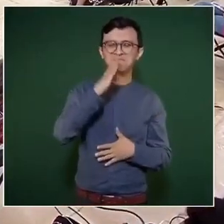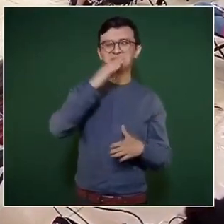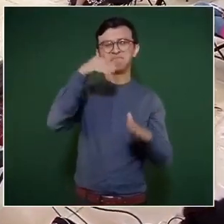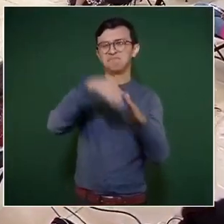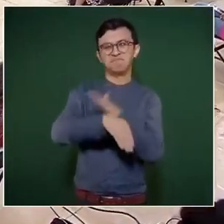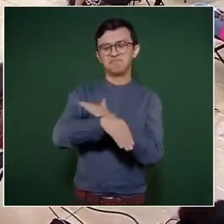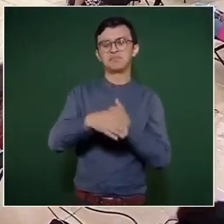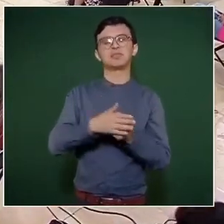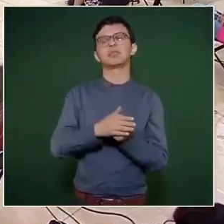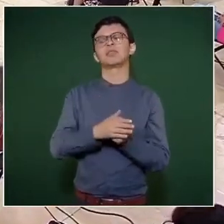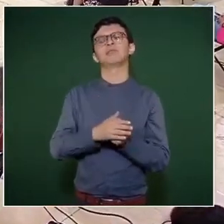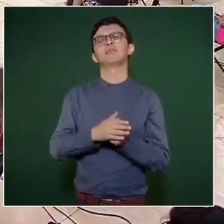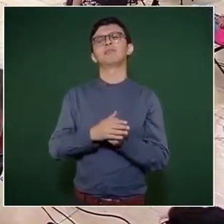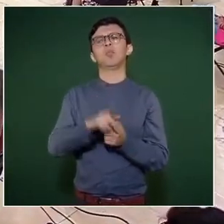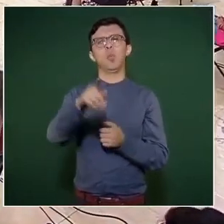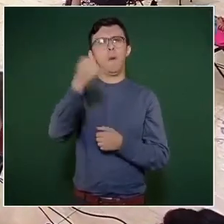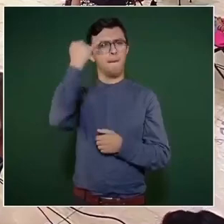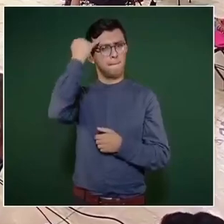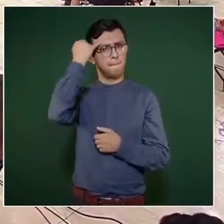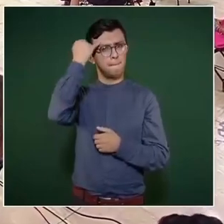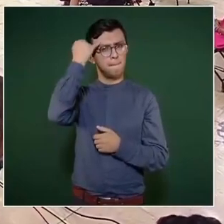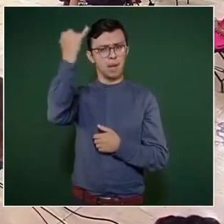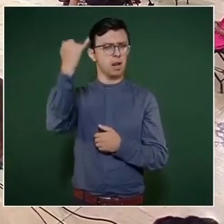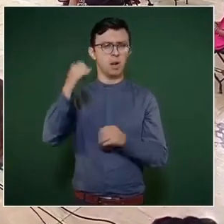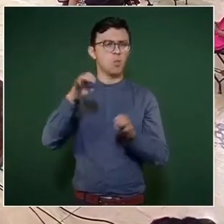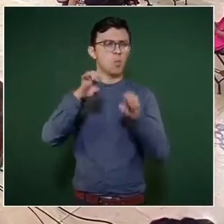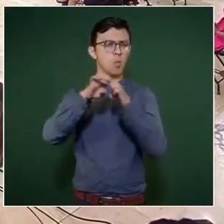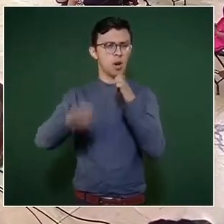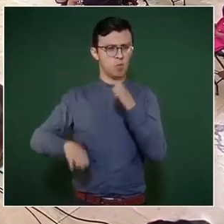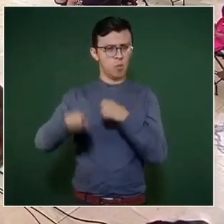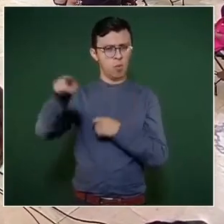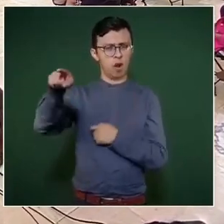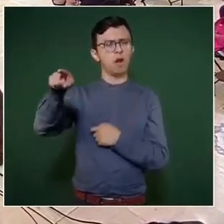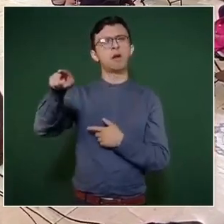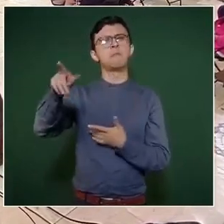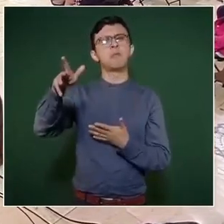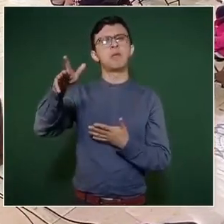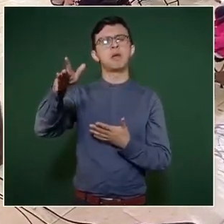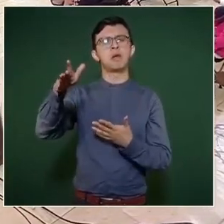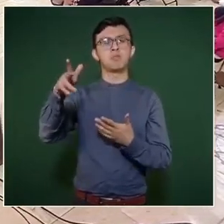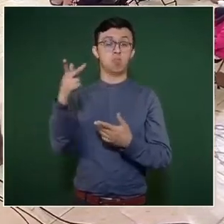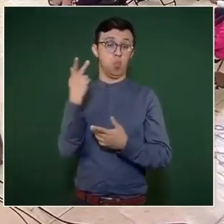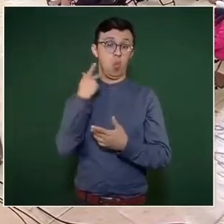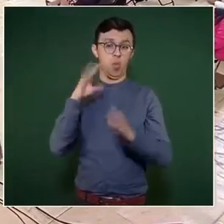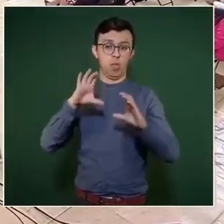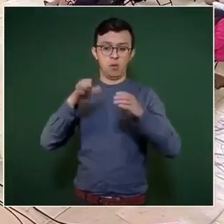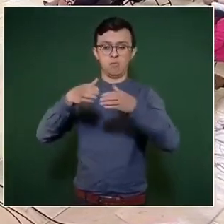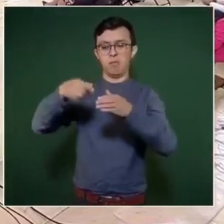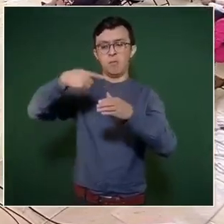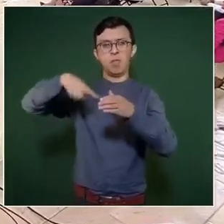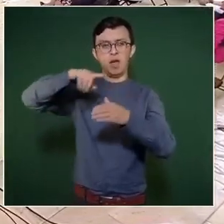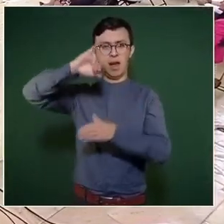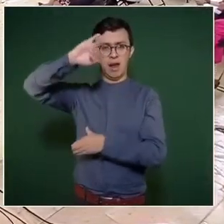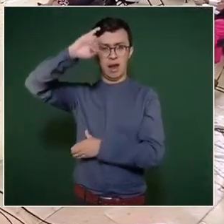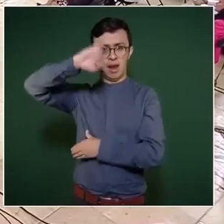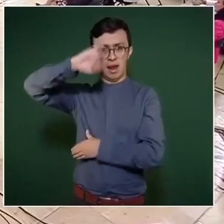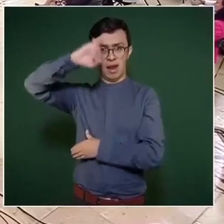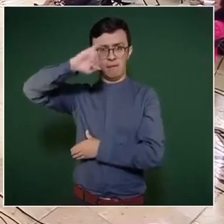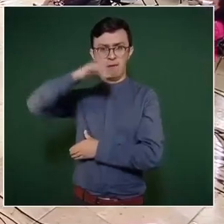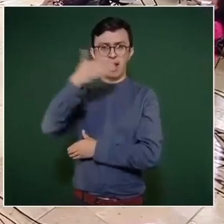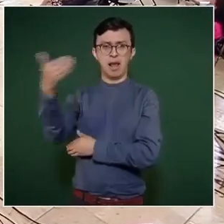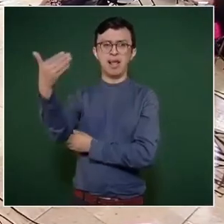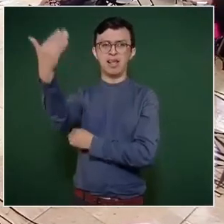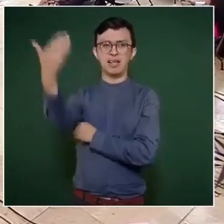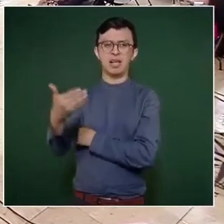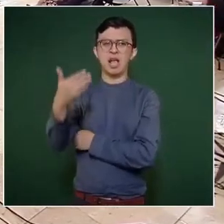que el jefe político es Claudio X. González.